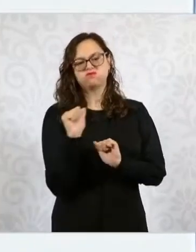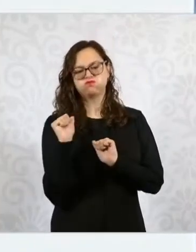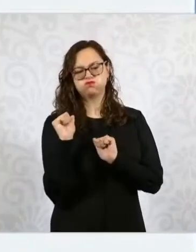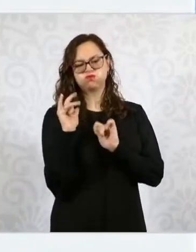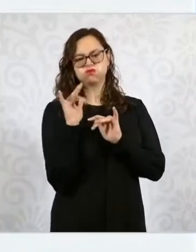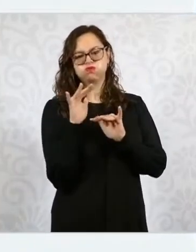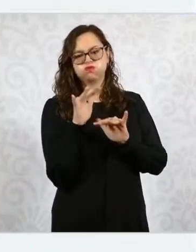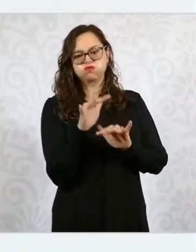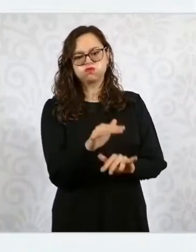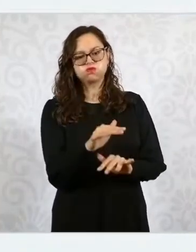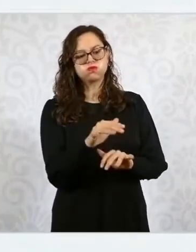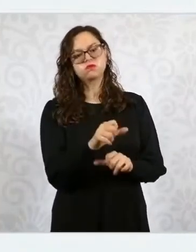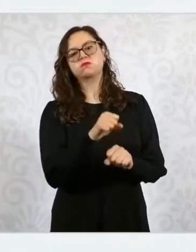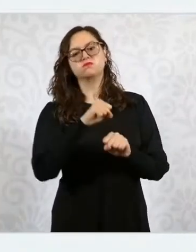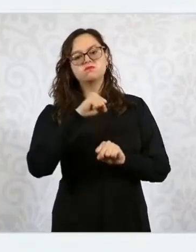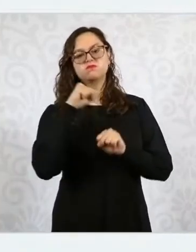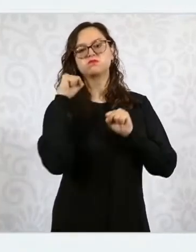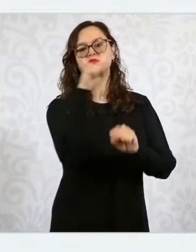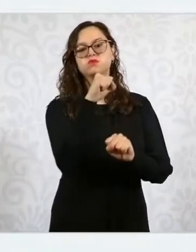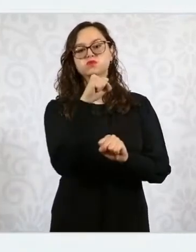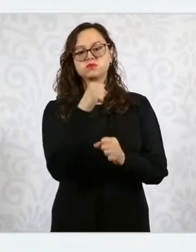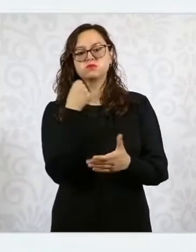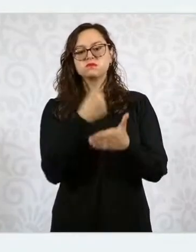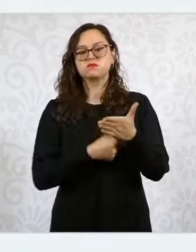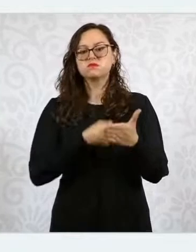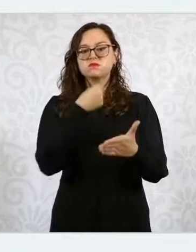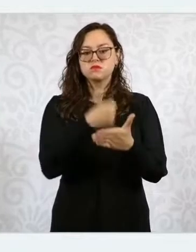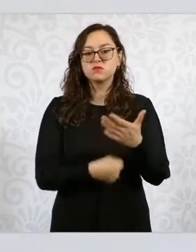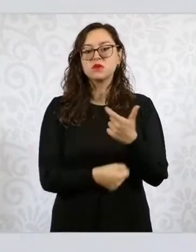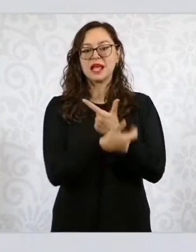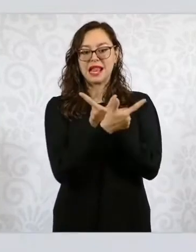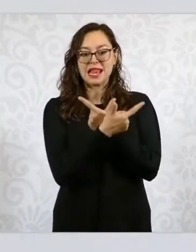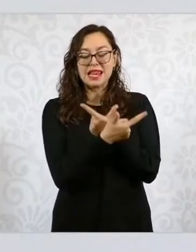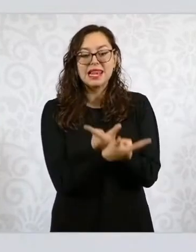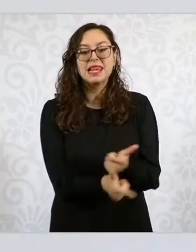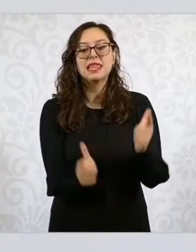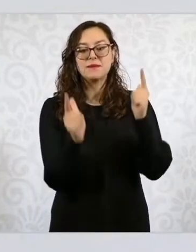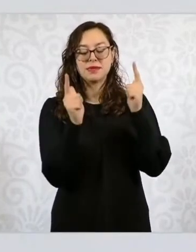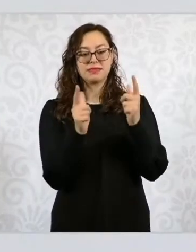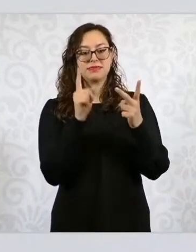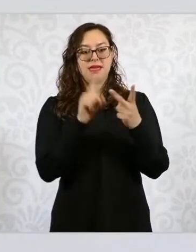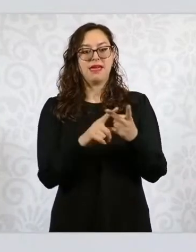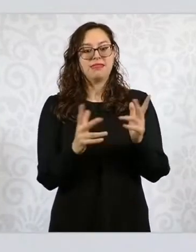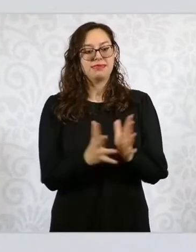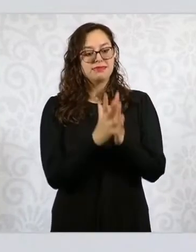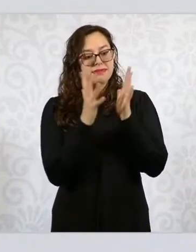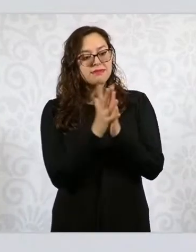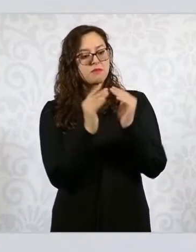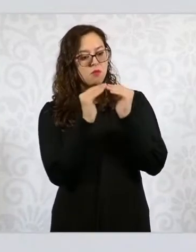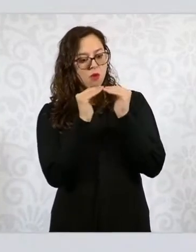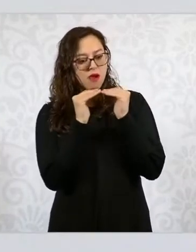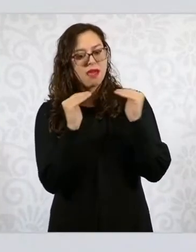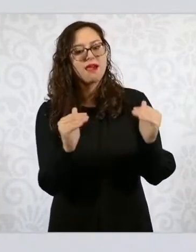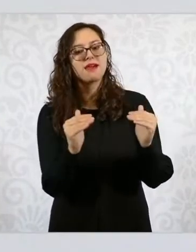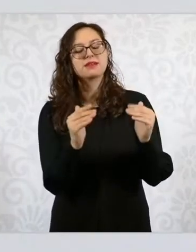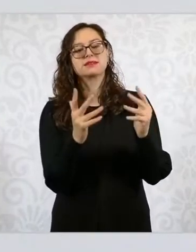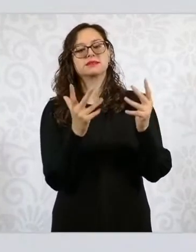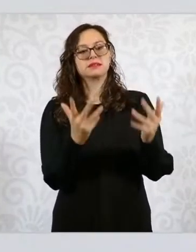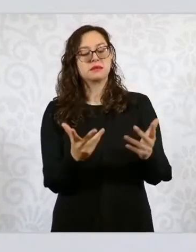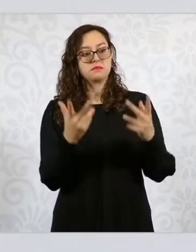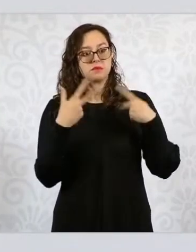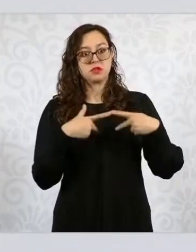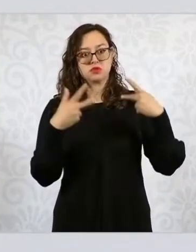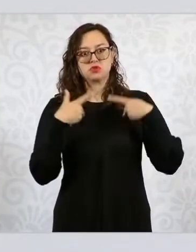libertad, democracia, libertad de los presos políticos, fue